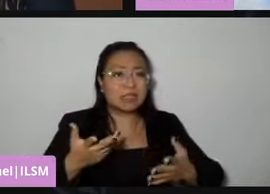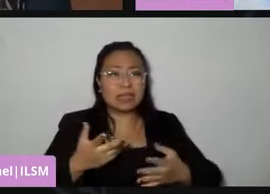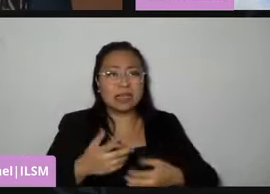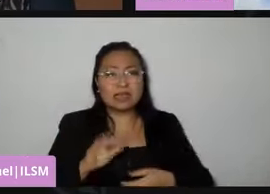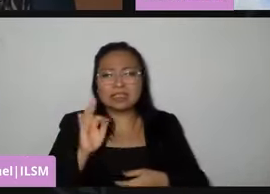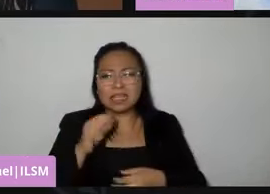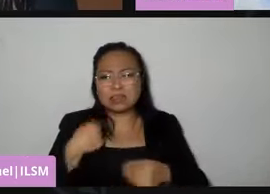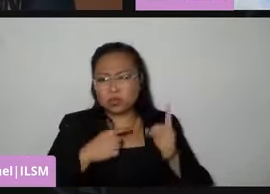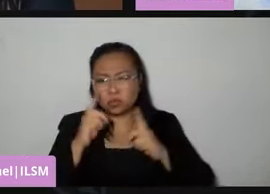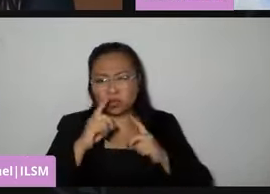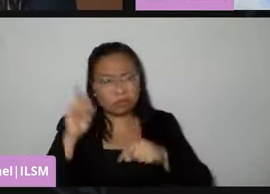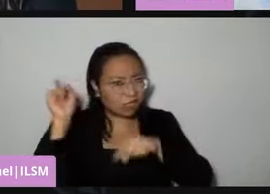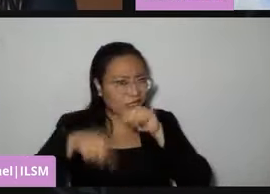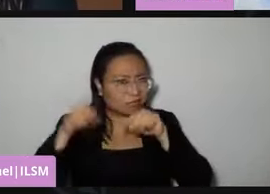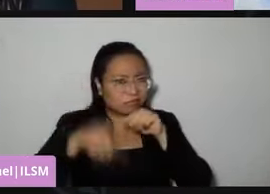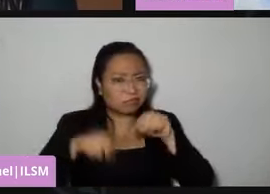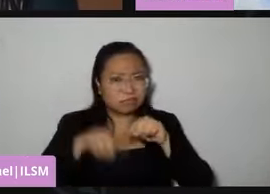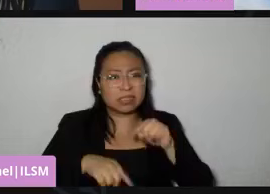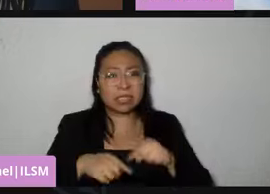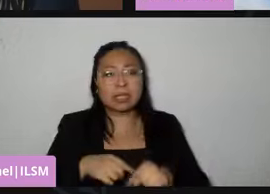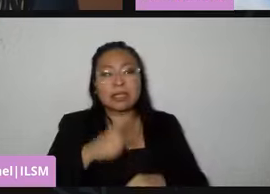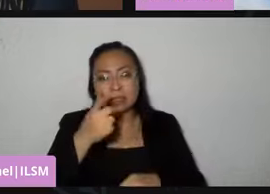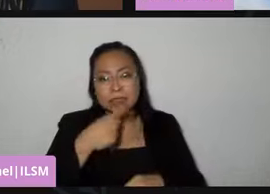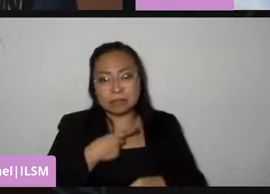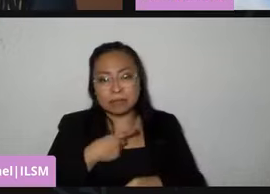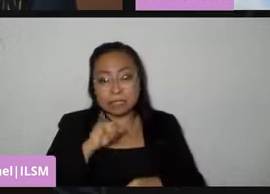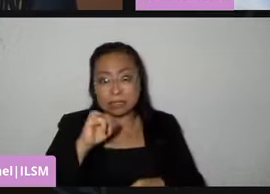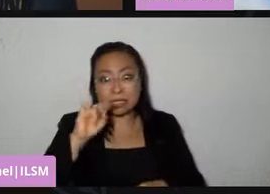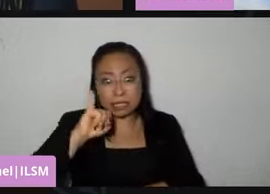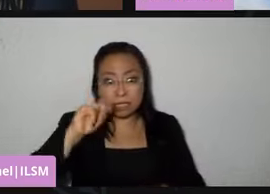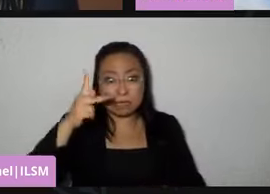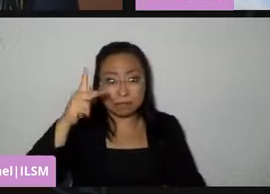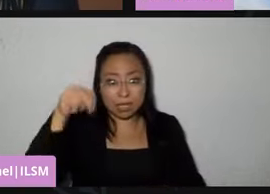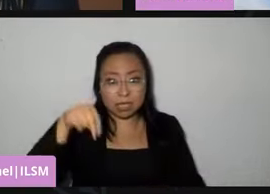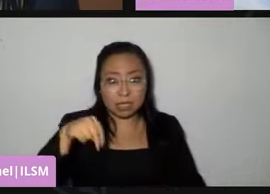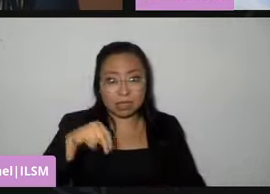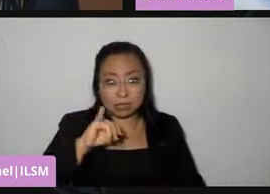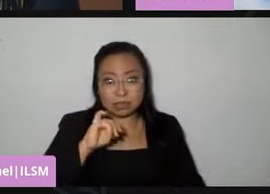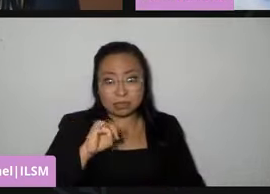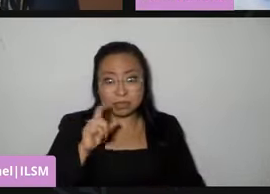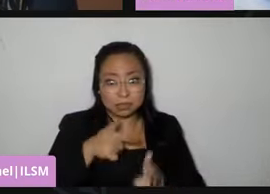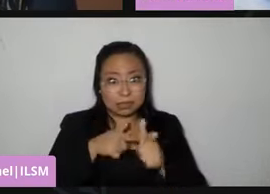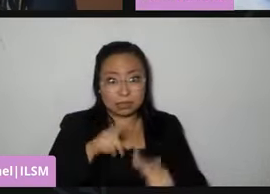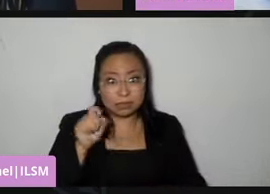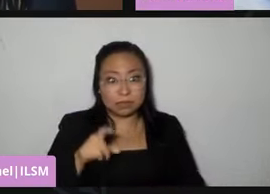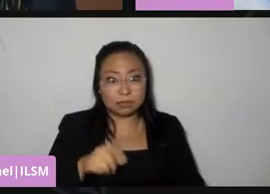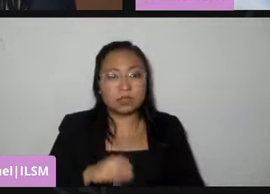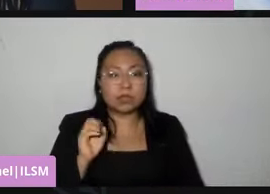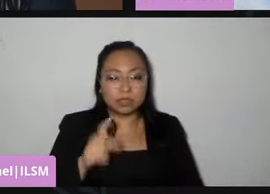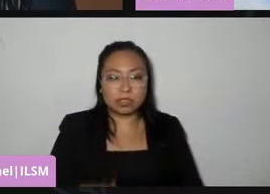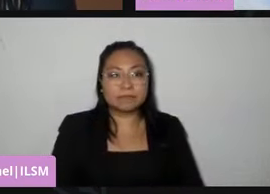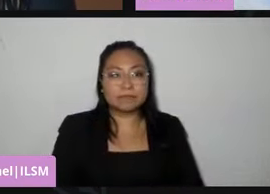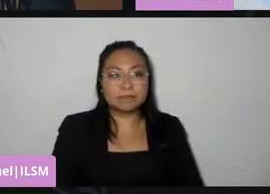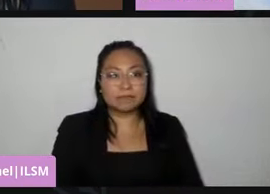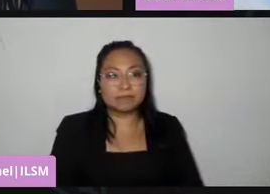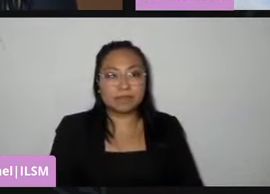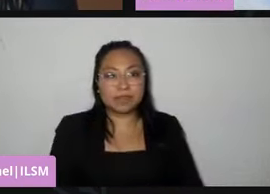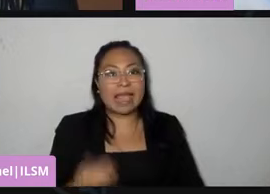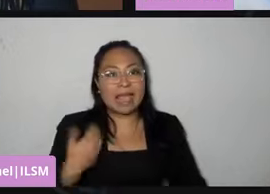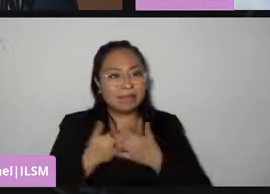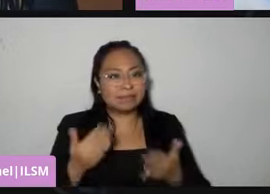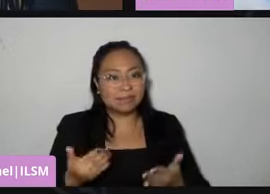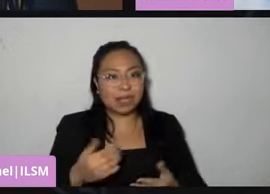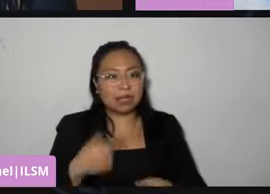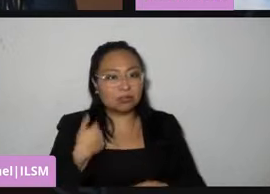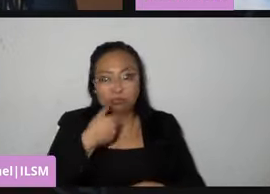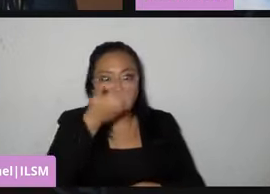quitarnos esas moscas de la cabeza, sigue siendo el Instituto Politécnico Nacional. Sí, así es. Y la maravilla que acabo de escuchar, que yo no